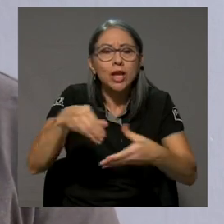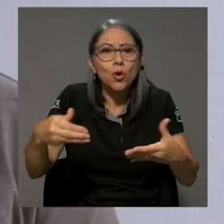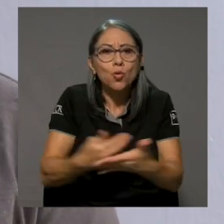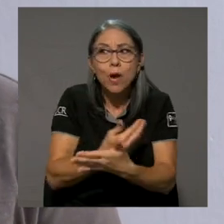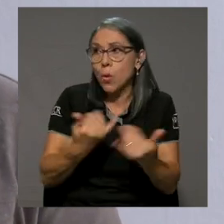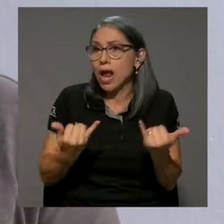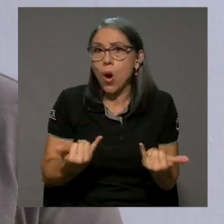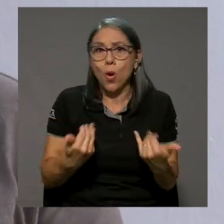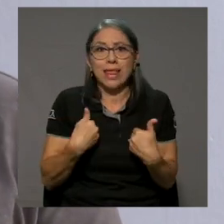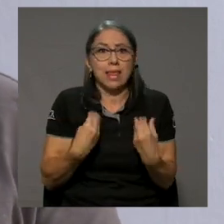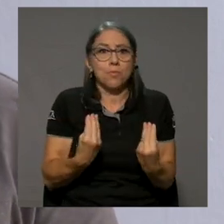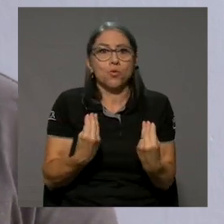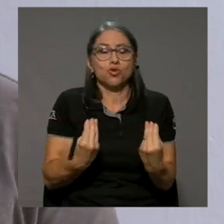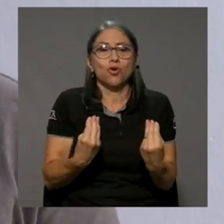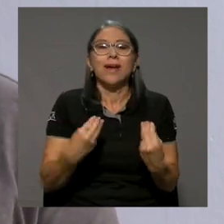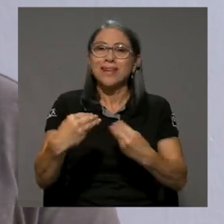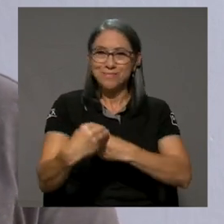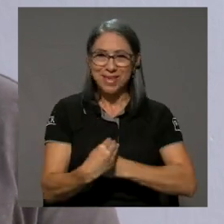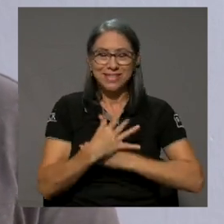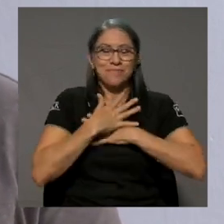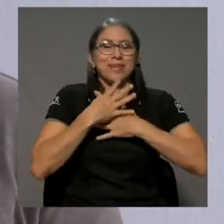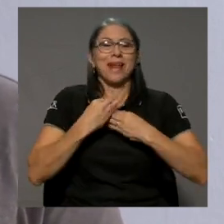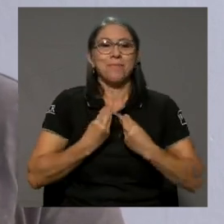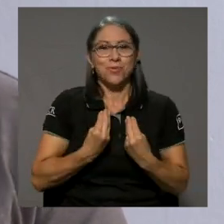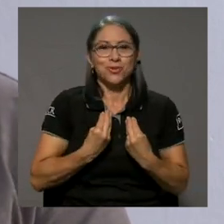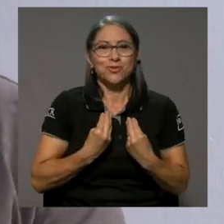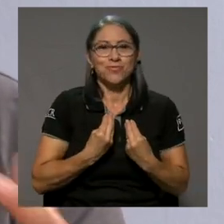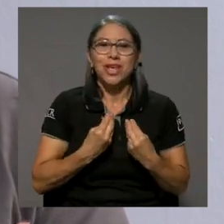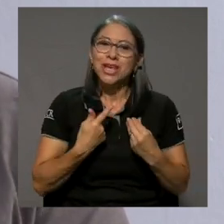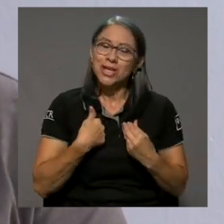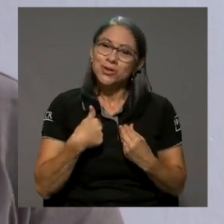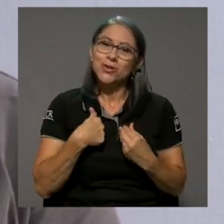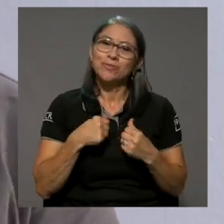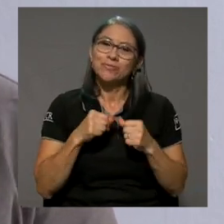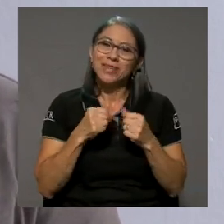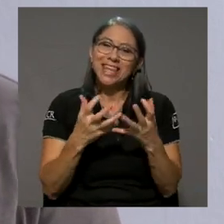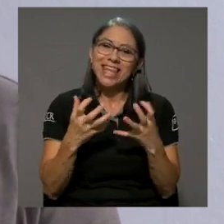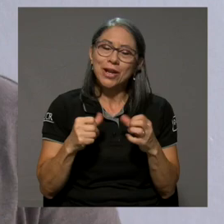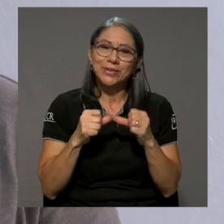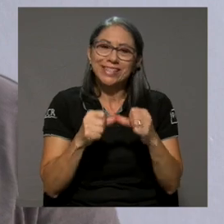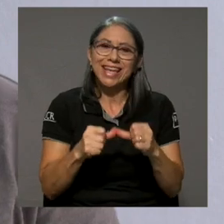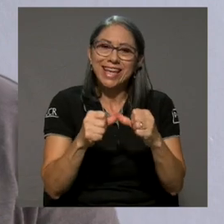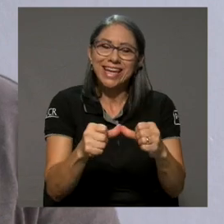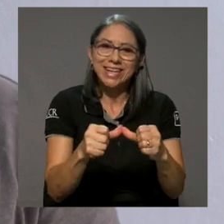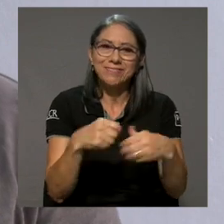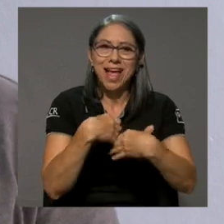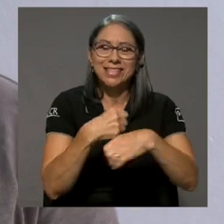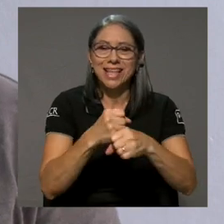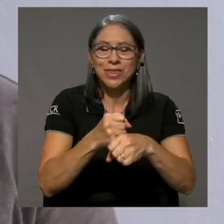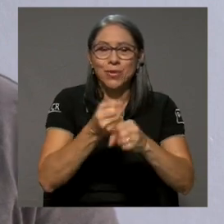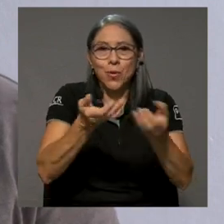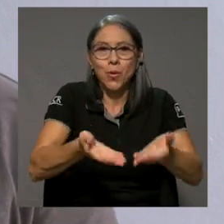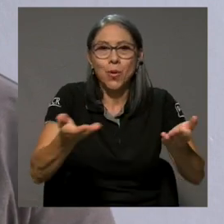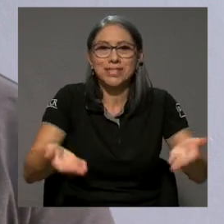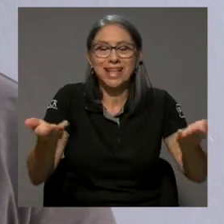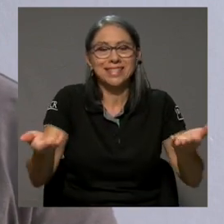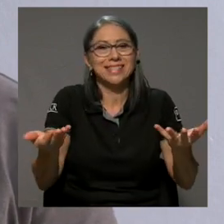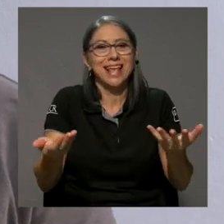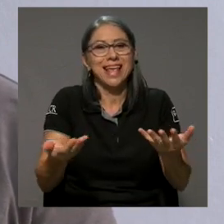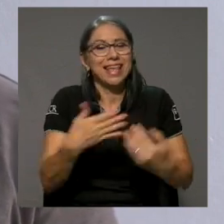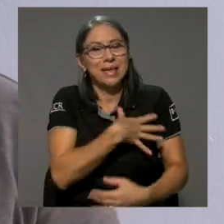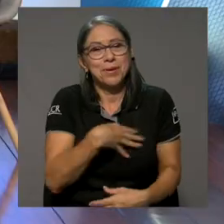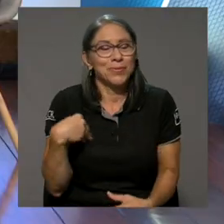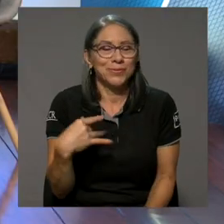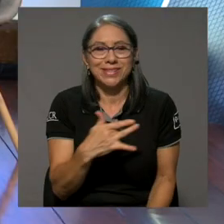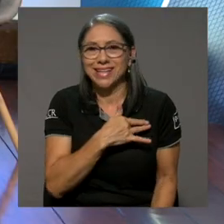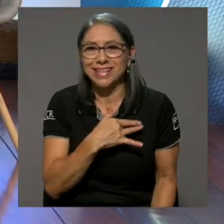en día me inspira mucho y me ayuda a seguir tratando de hacer cosas que me llamen,